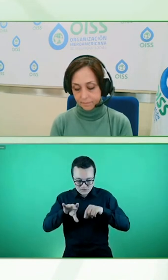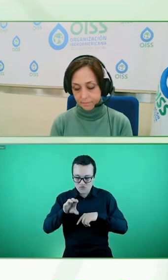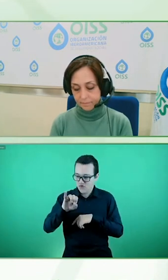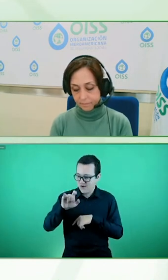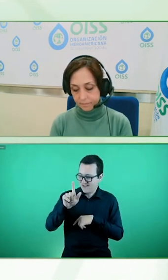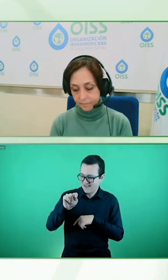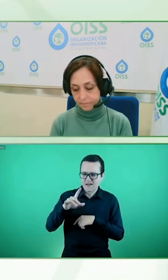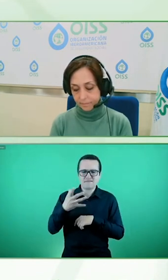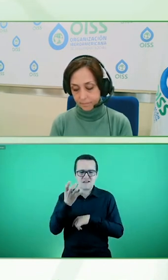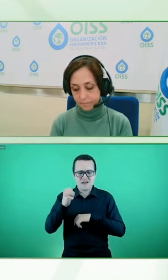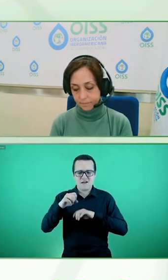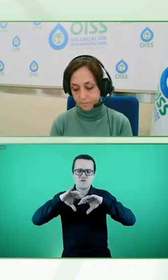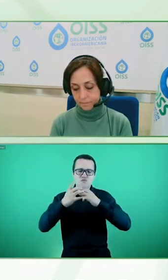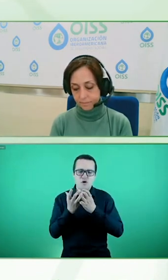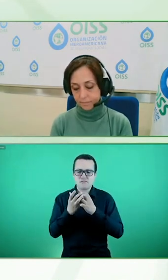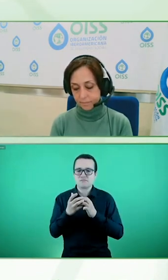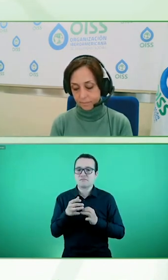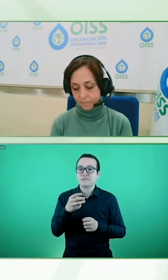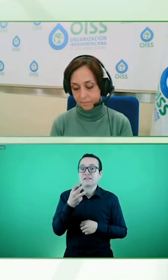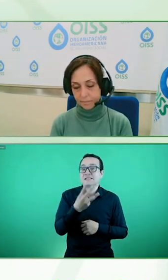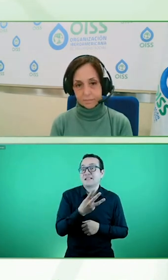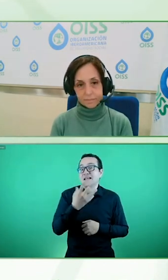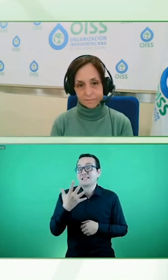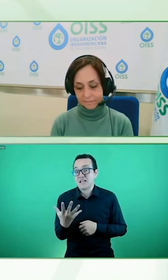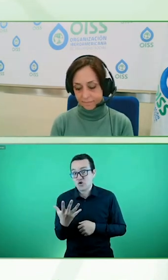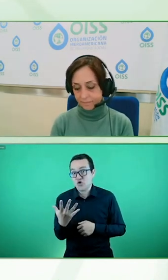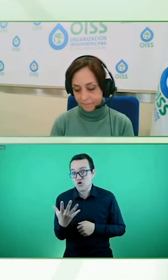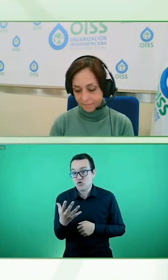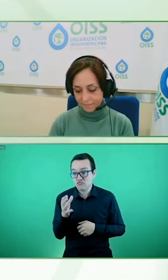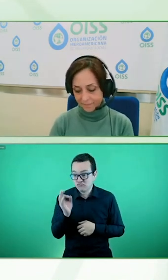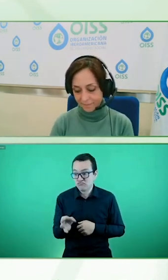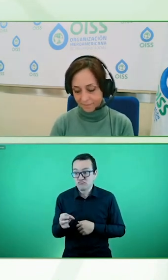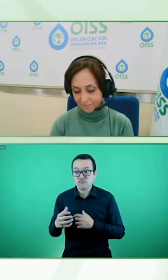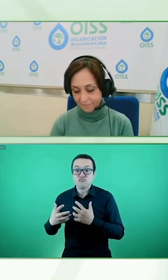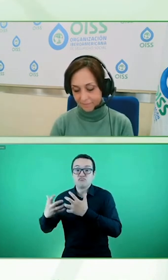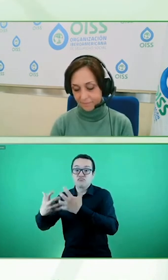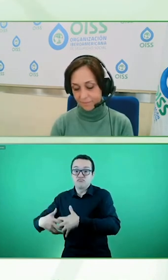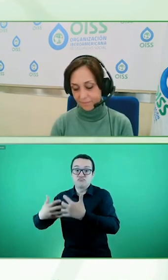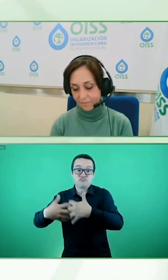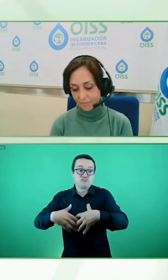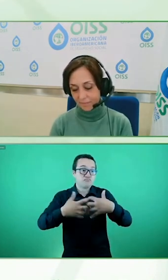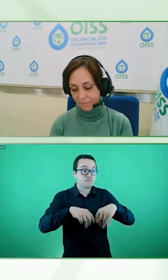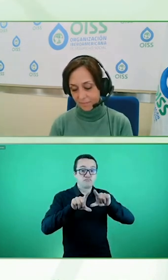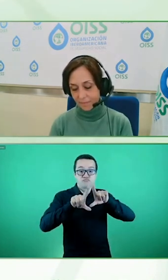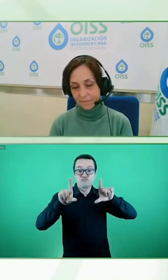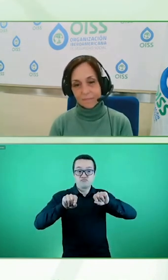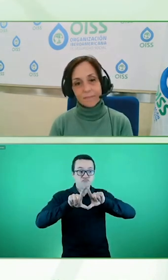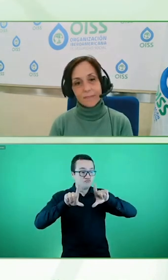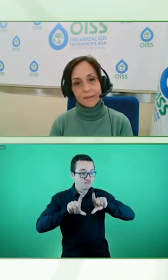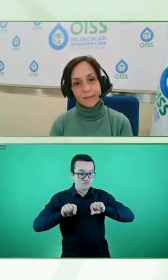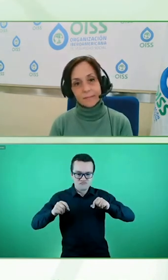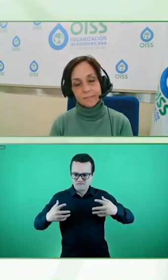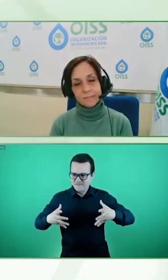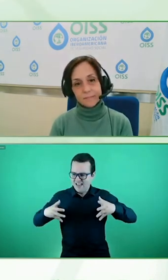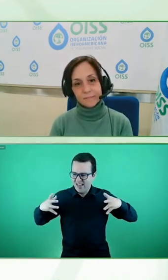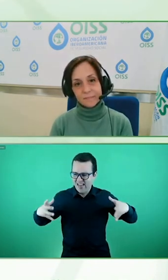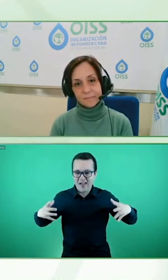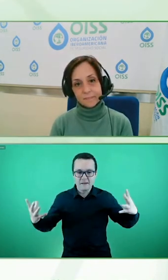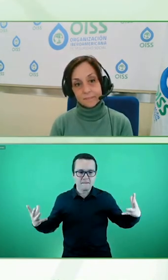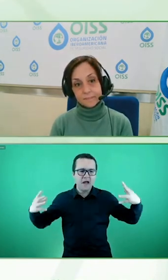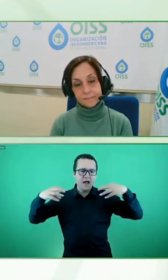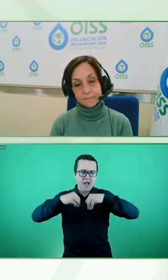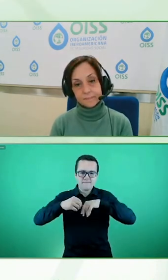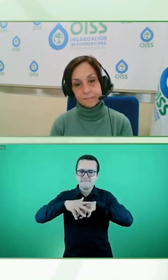.000 multinacionales, perdón, que trabajan para el empleo de personas con